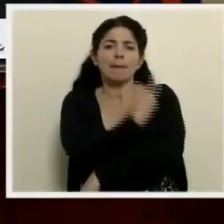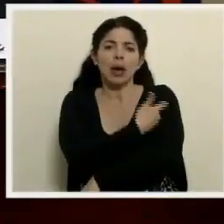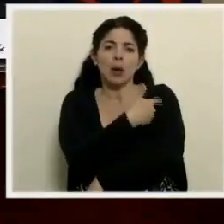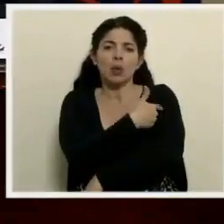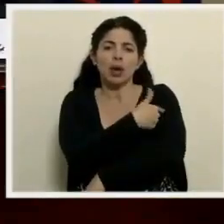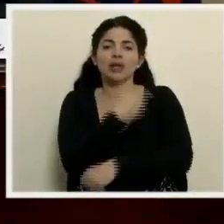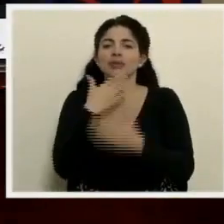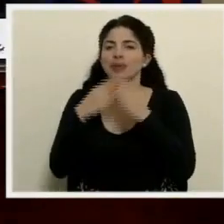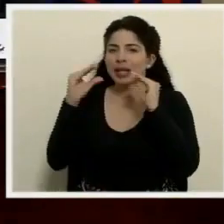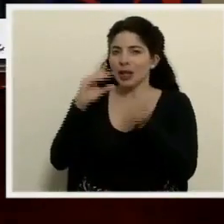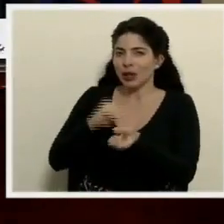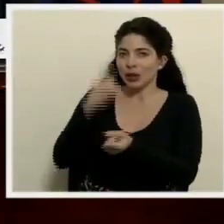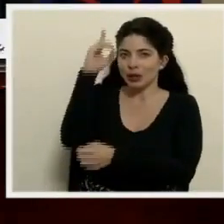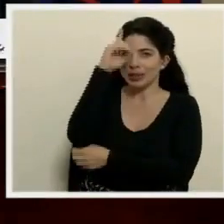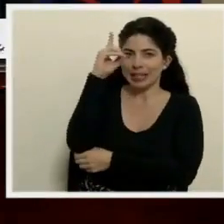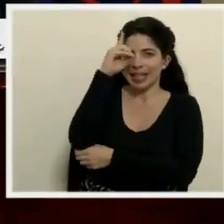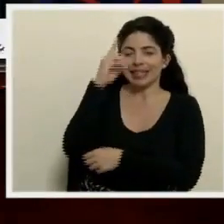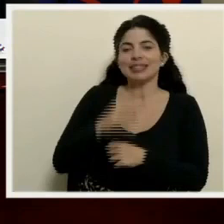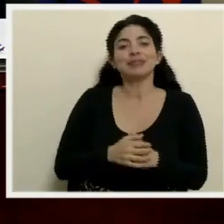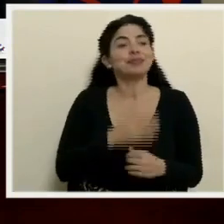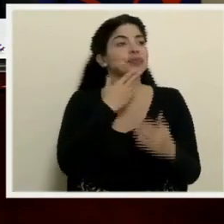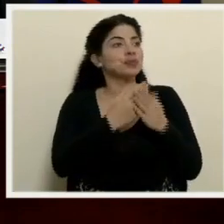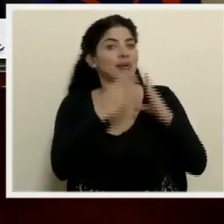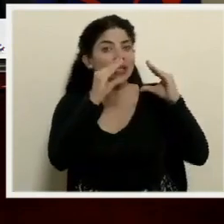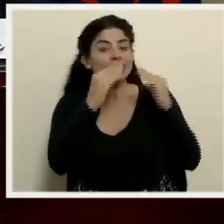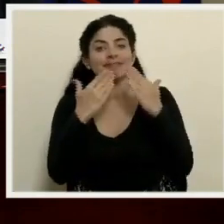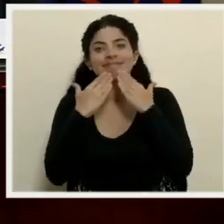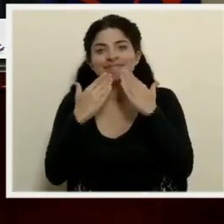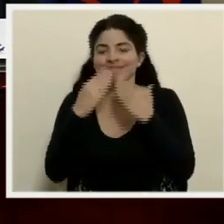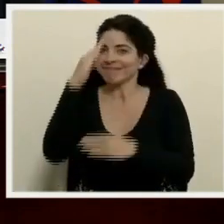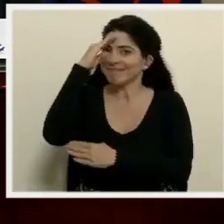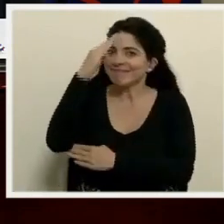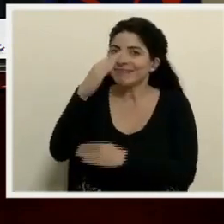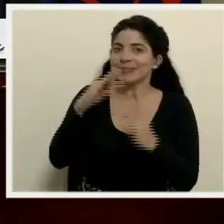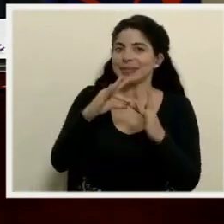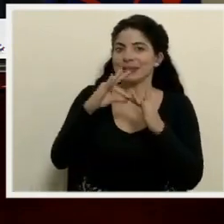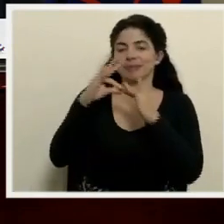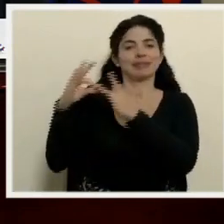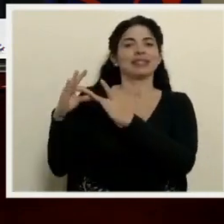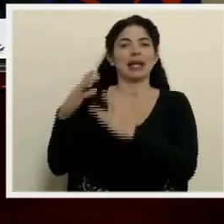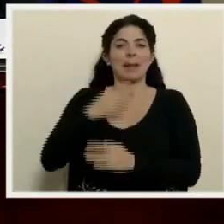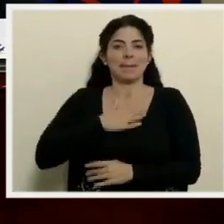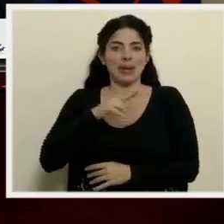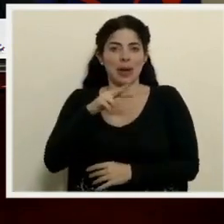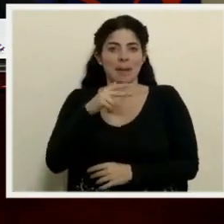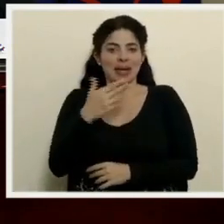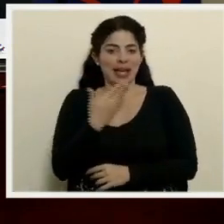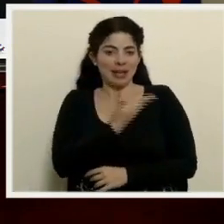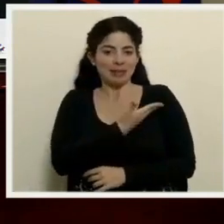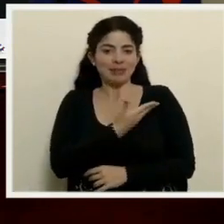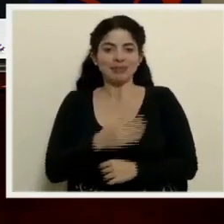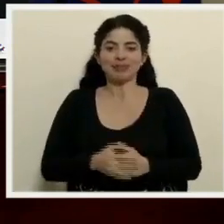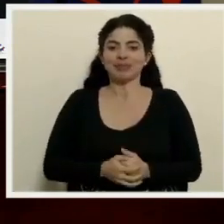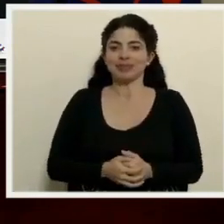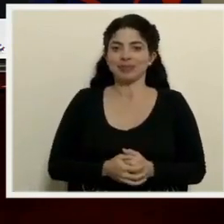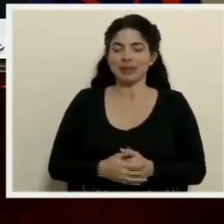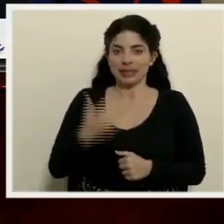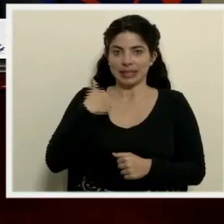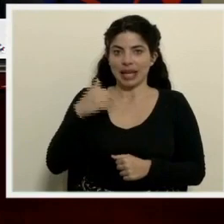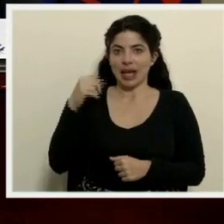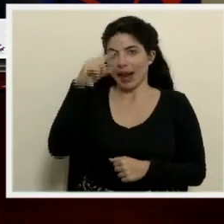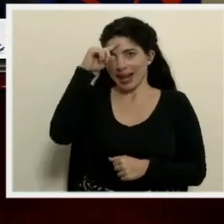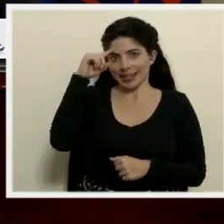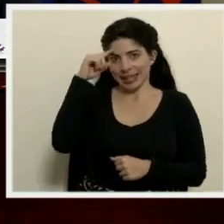Muy buenas tardes, doctor Salas. Buenas tardes, gracias. Un saludo especial a mi compañero acá de mesa, señor